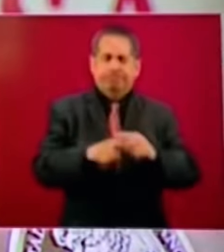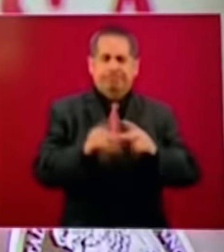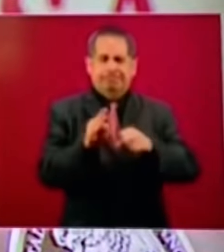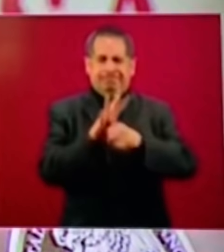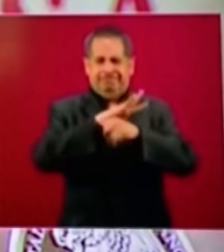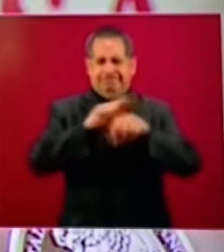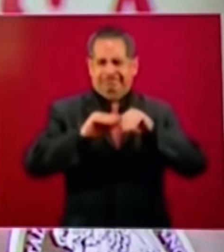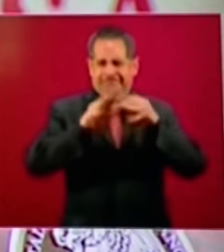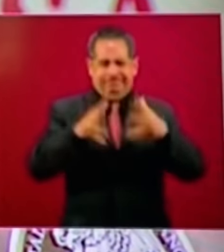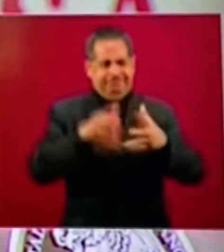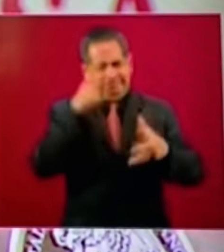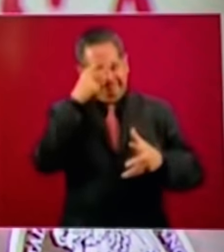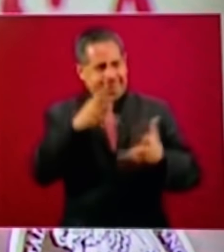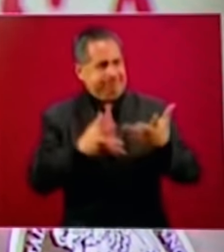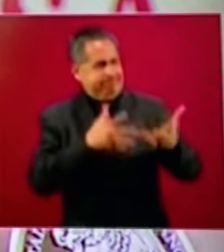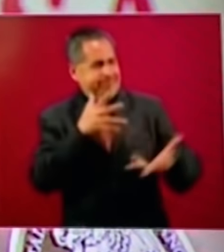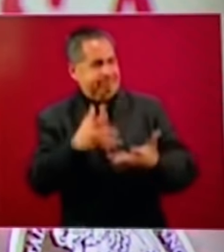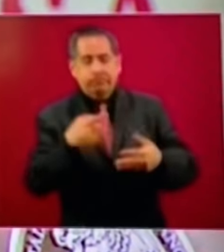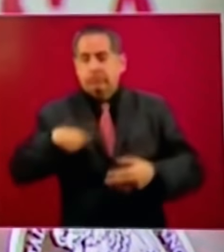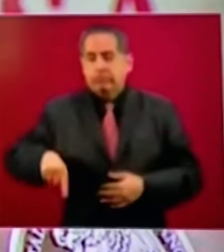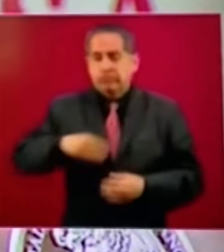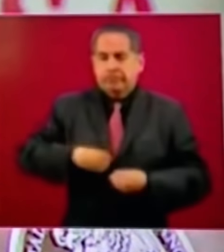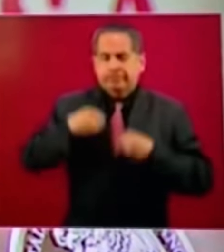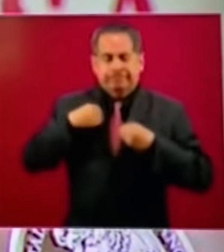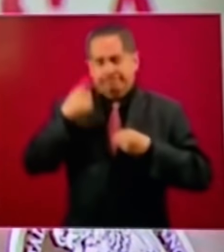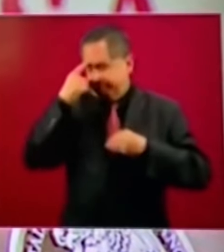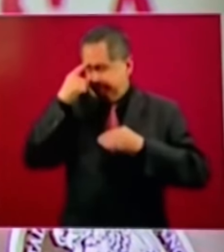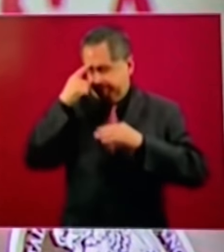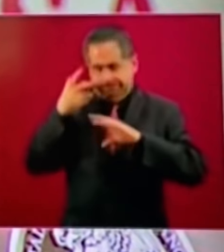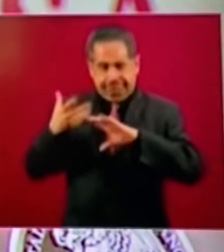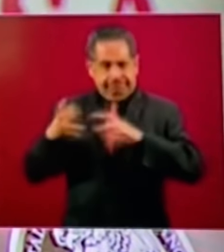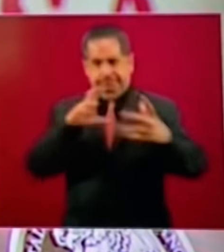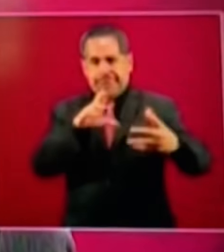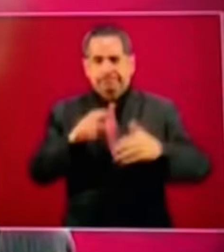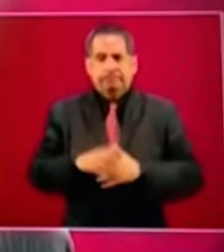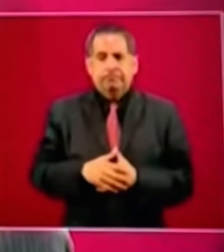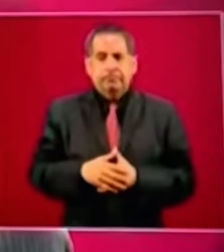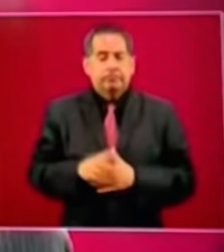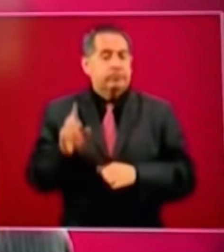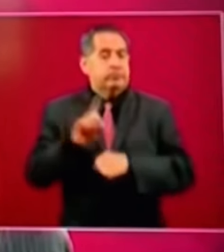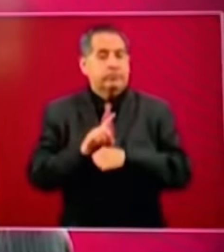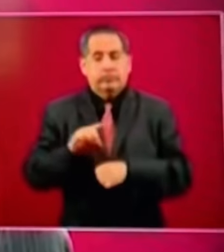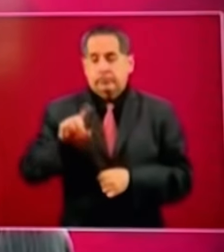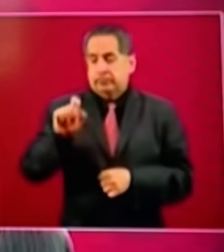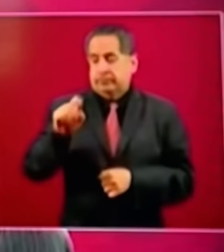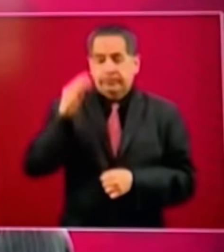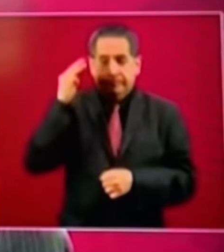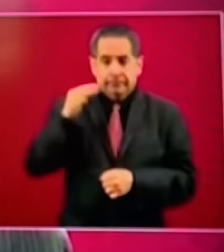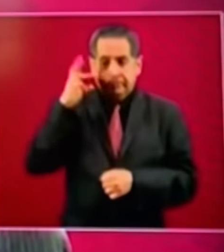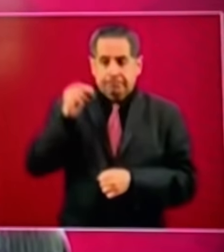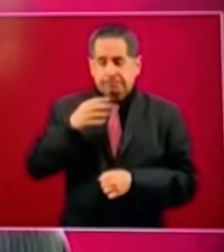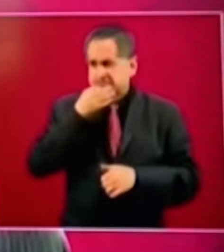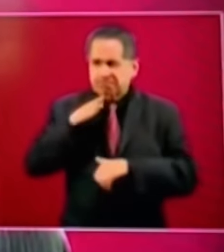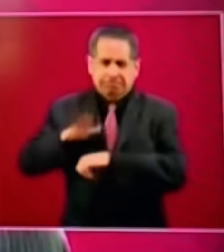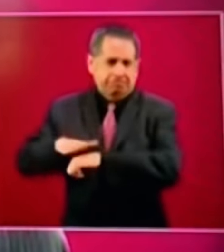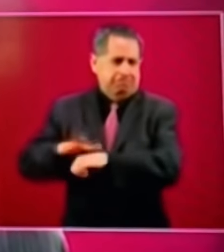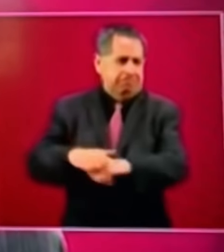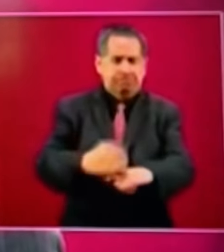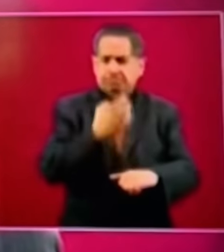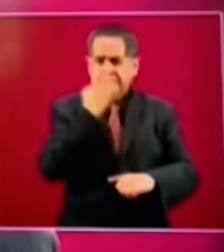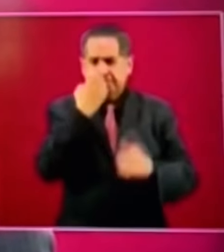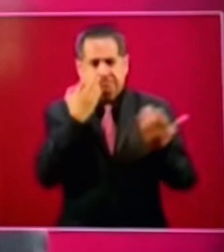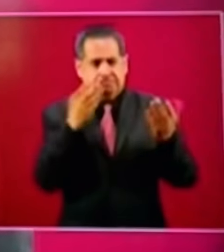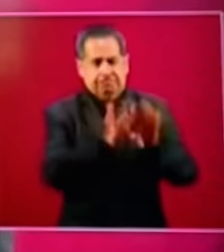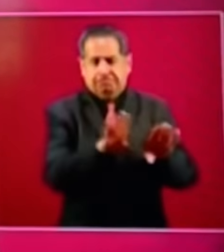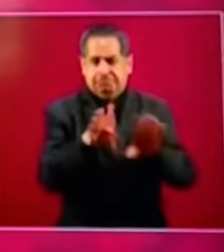USA México nuestra vida cotidiana se ha trastocado el 20 de marzo se determinó la suspensión de clases y